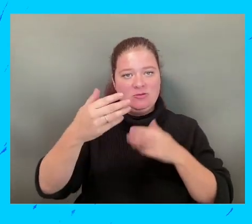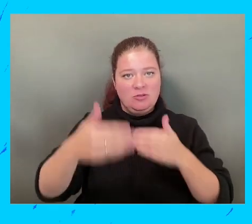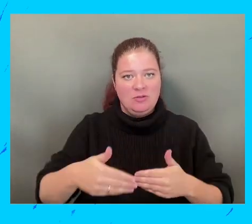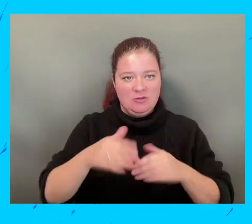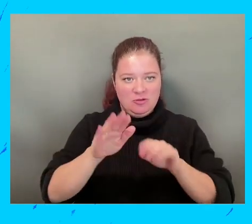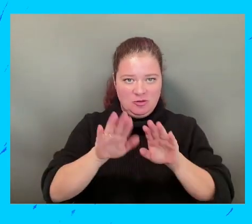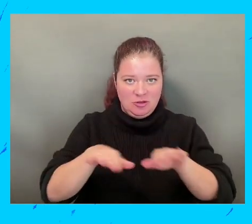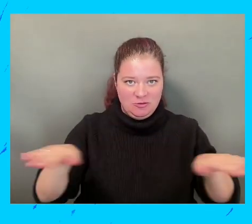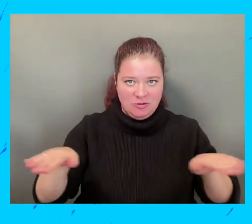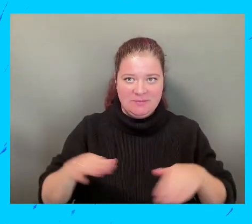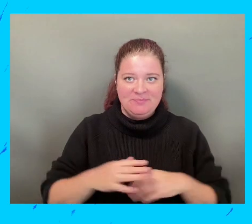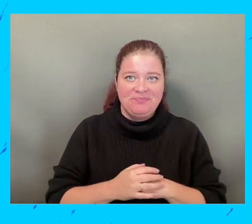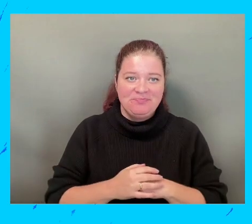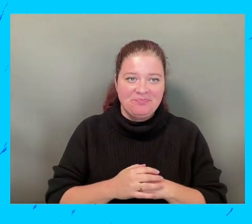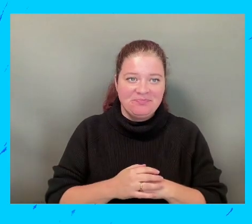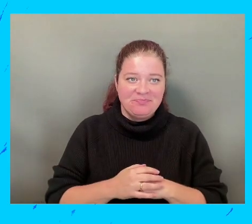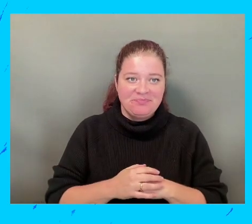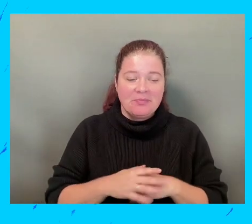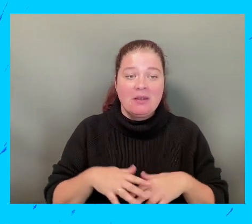y si si